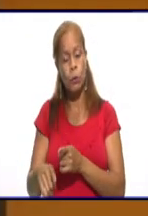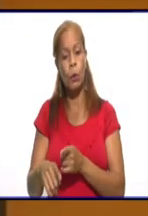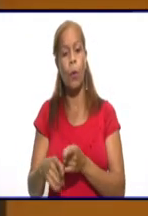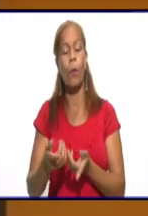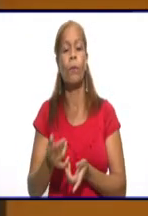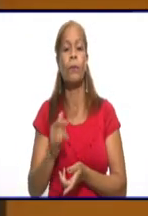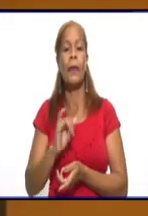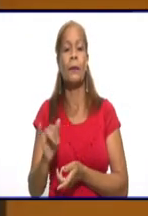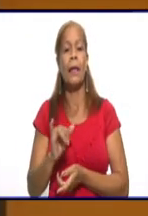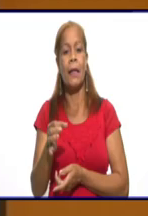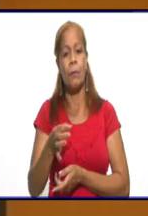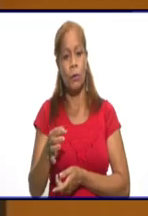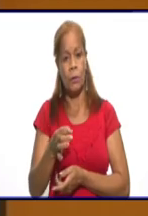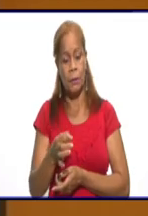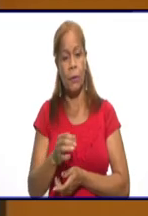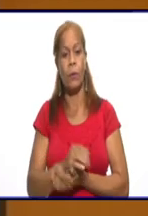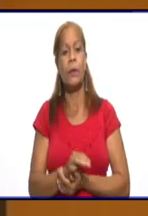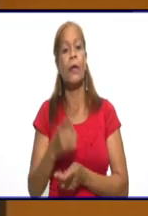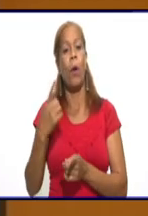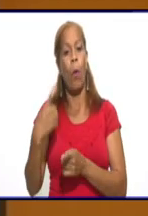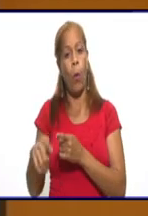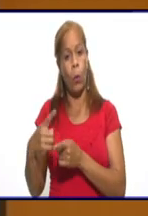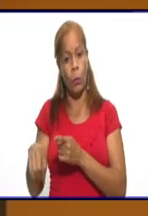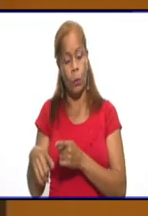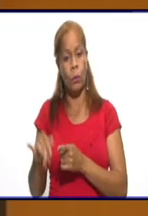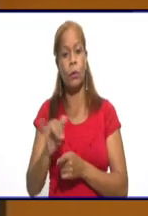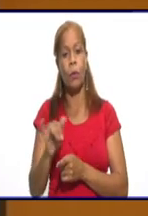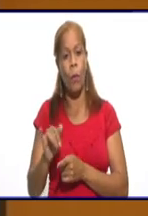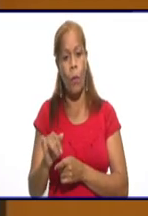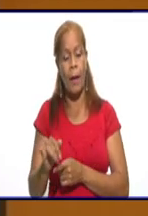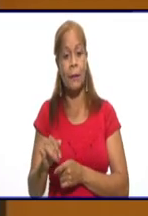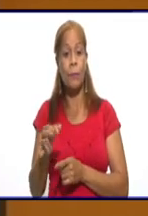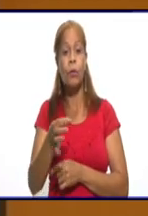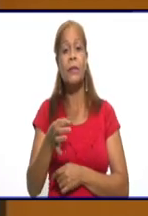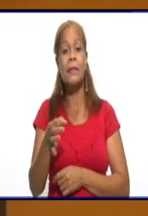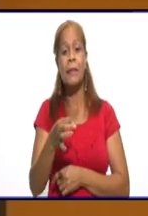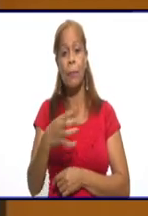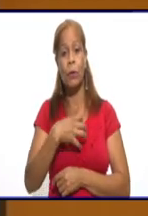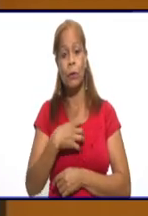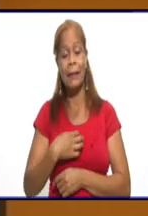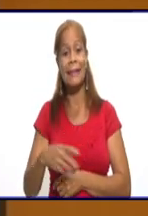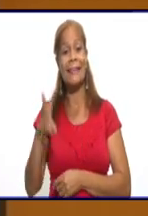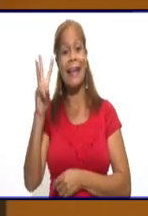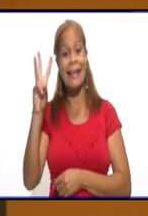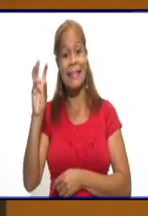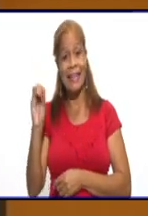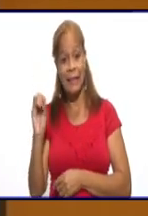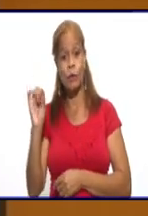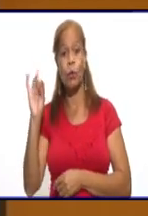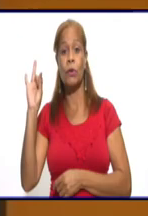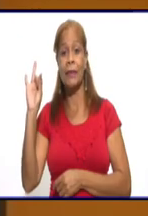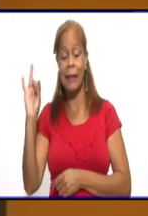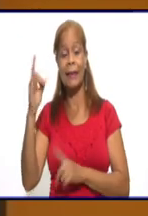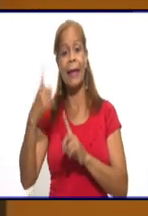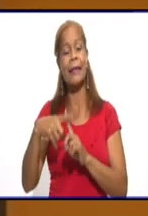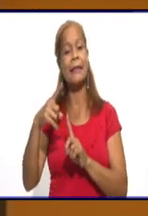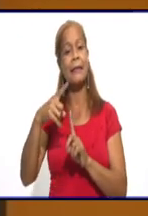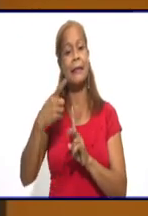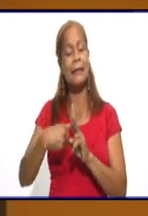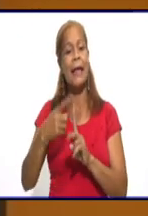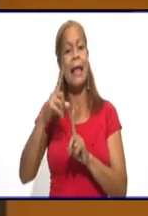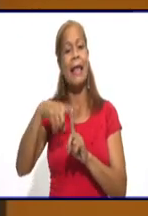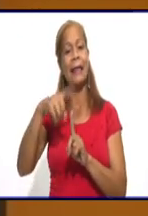casos confirmados y tasa de 9.5. Nuestro municipio confirmó 307 y la tasa se mantiene en